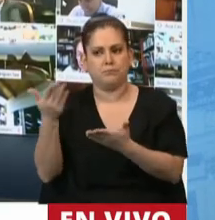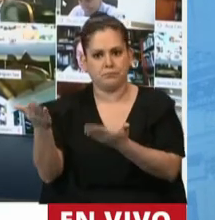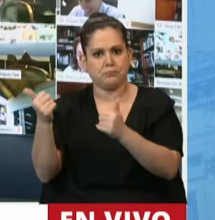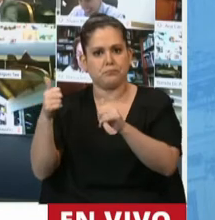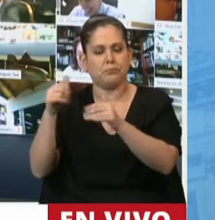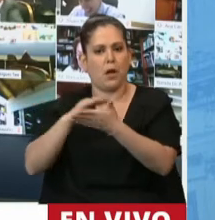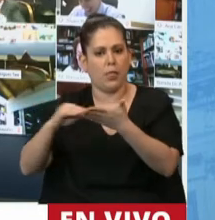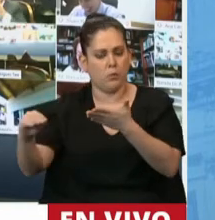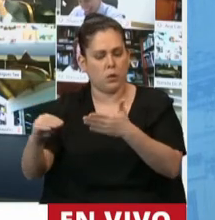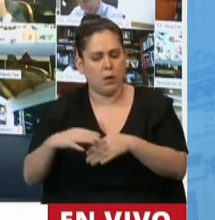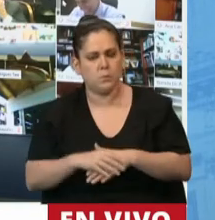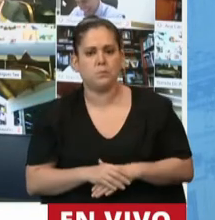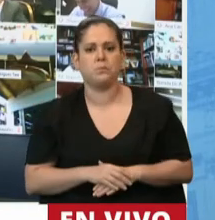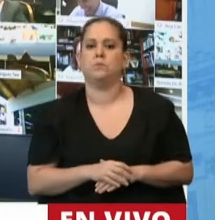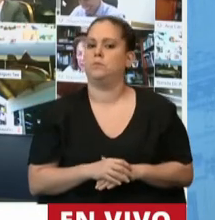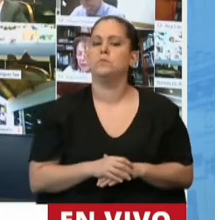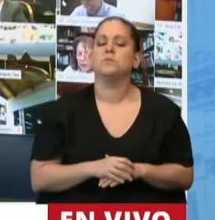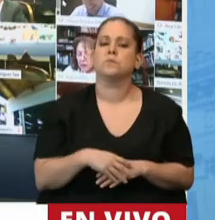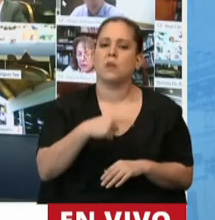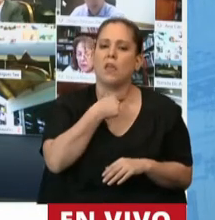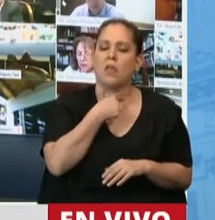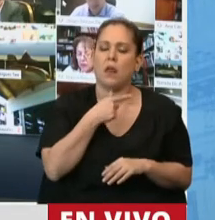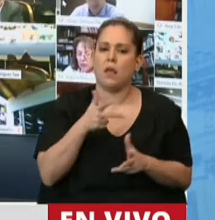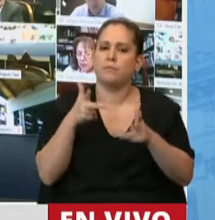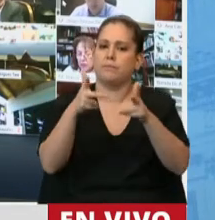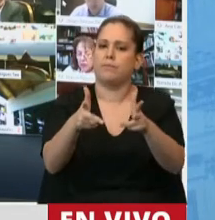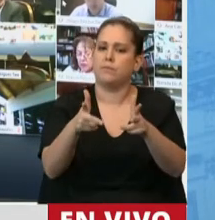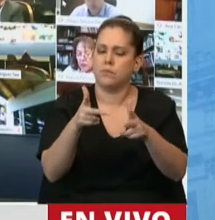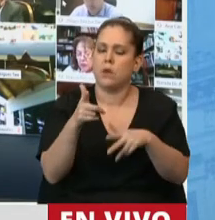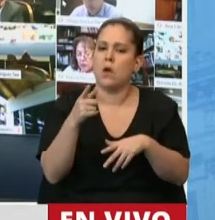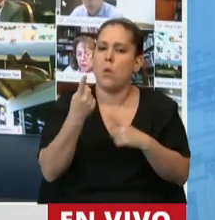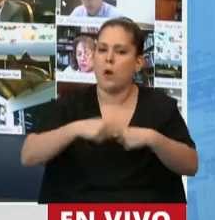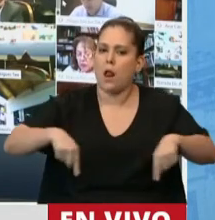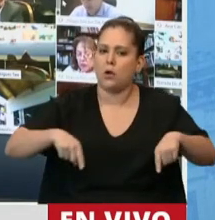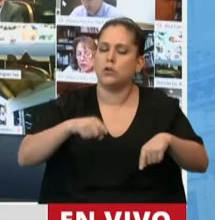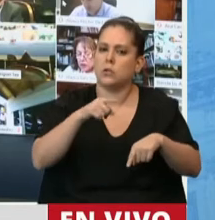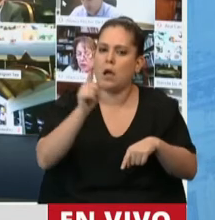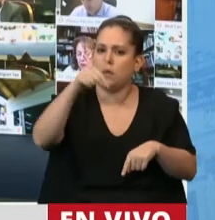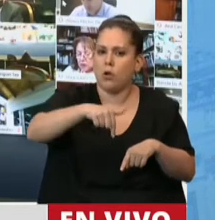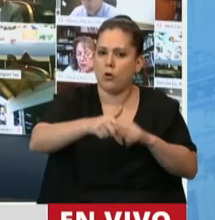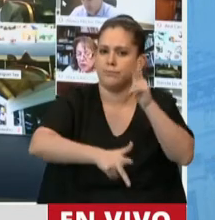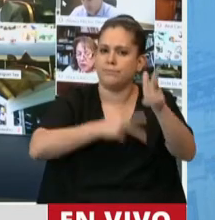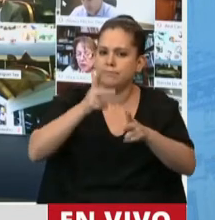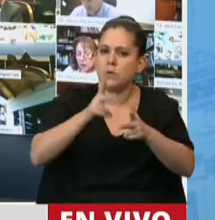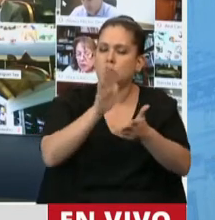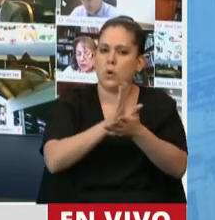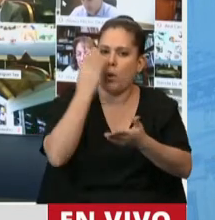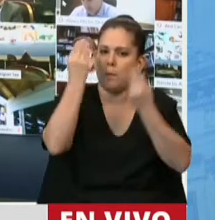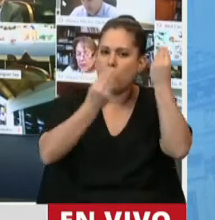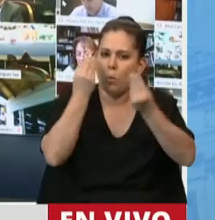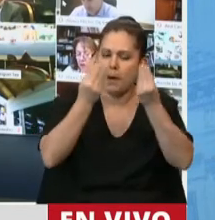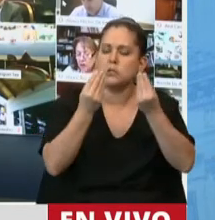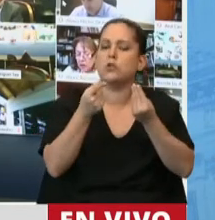Bueno, gracias, presidente. Quería hacer mención a uno de los aspectos que se tocó y preocupación, que,